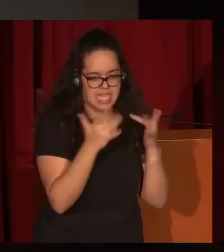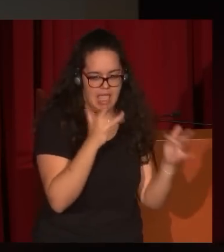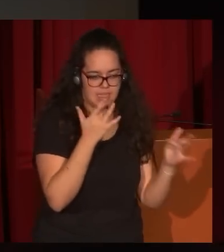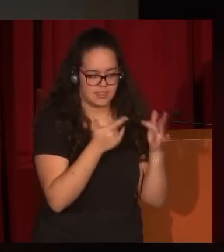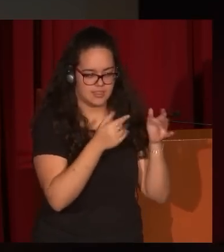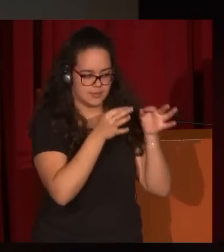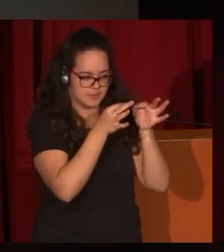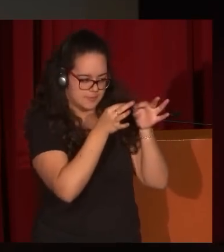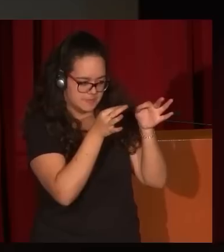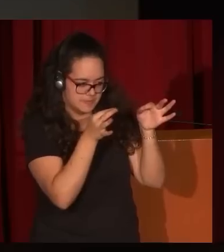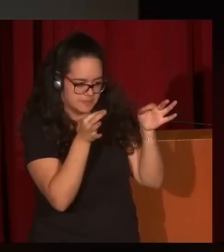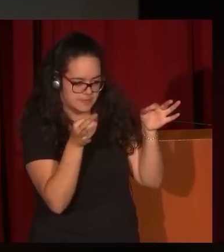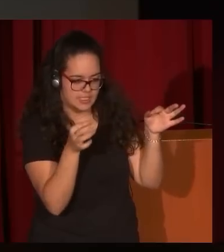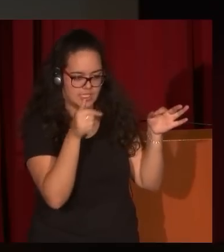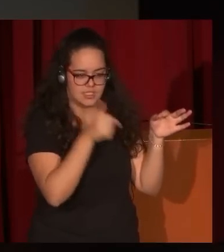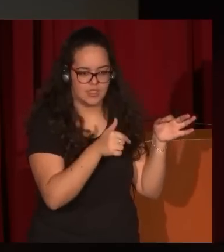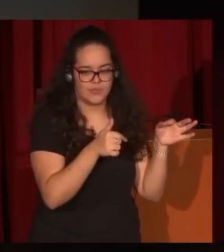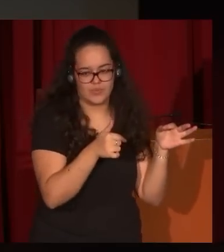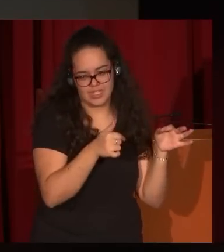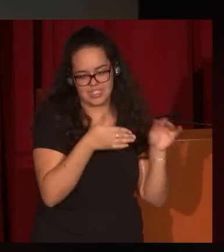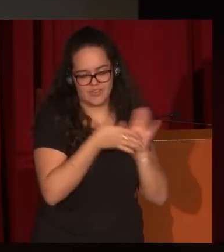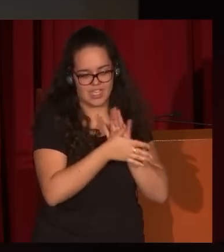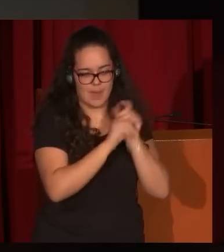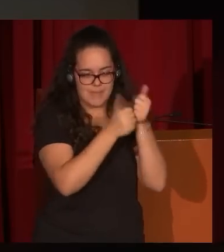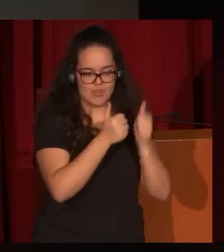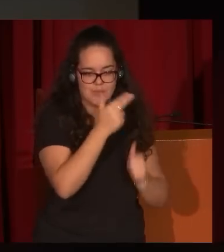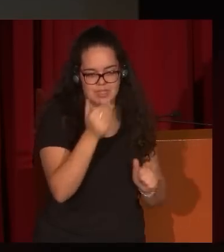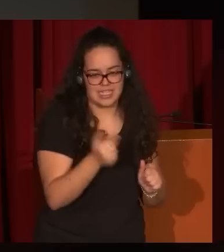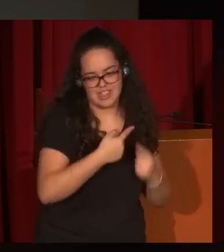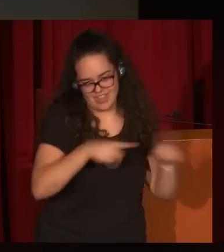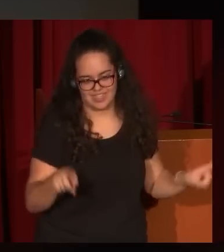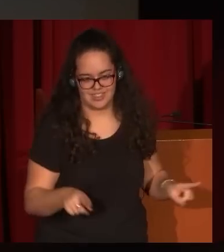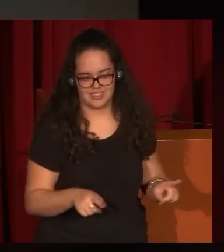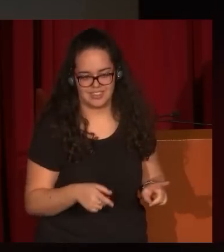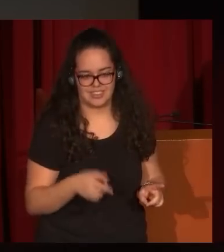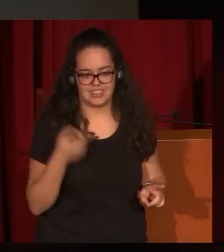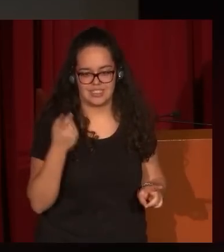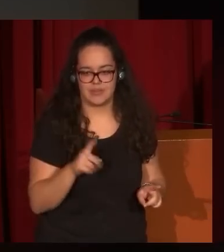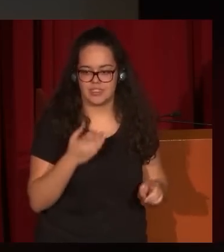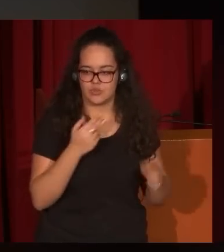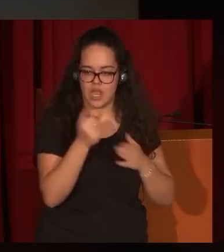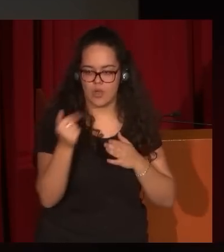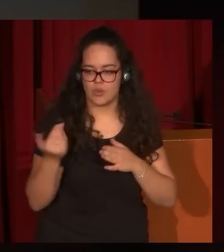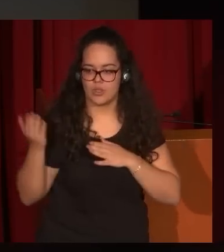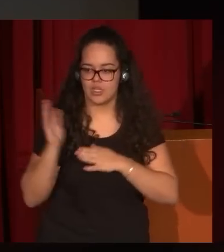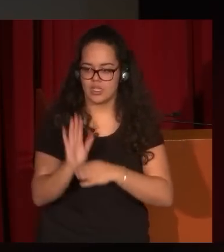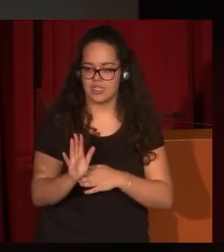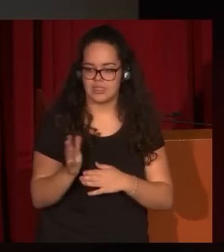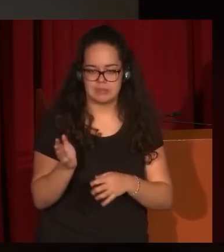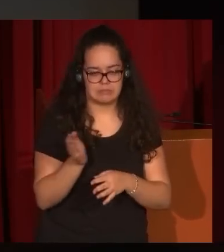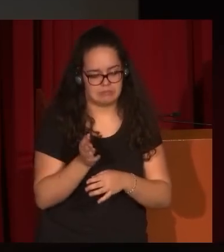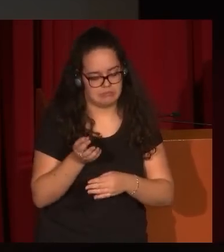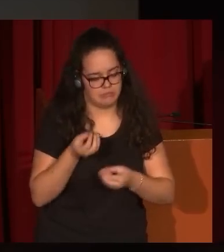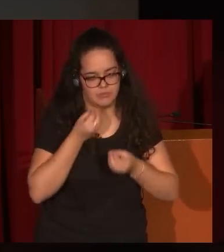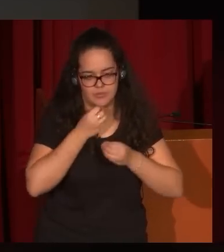refinada, corresponde a un lenguaje muy distinto. Este también es una obra que les traigo prácticamente inédita.